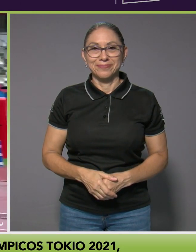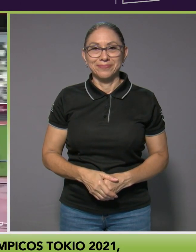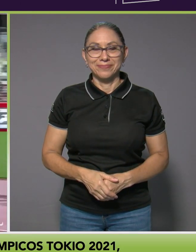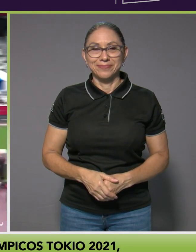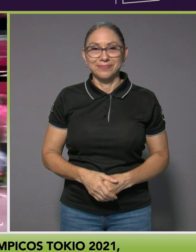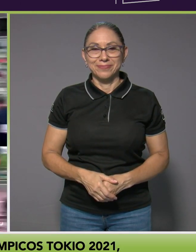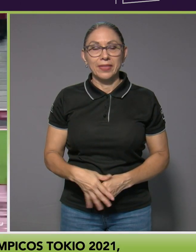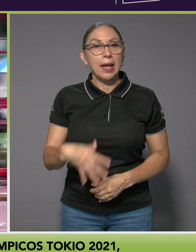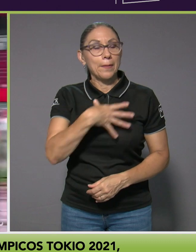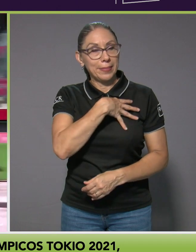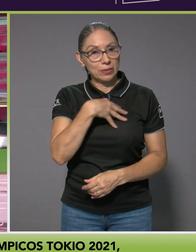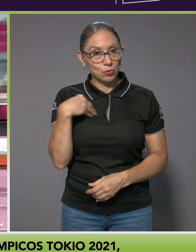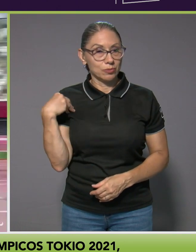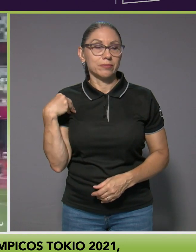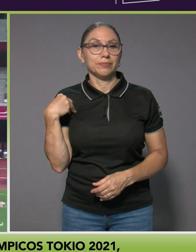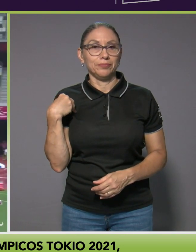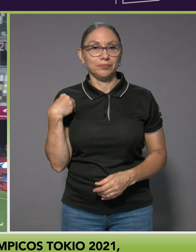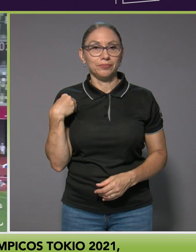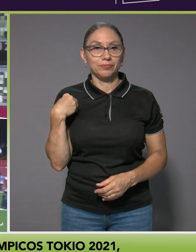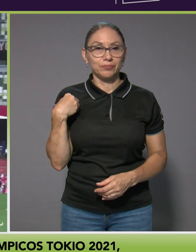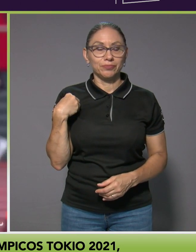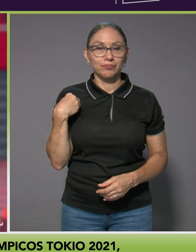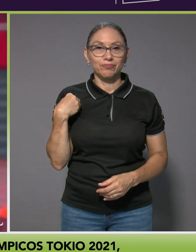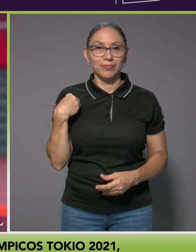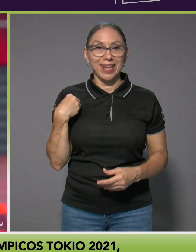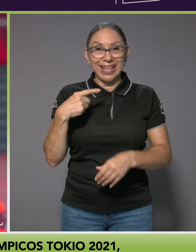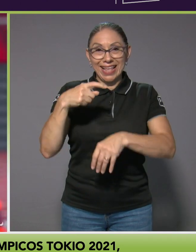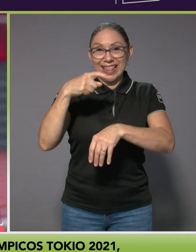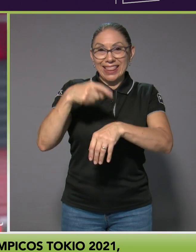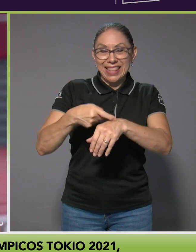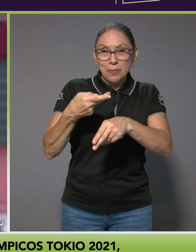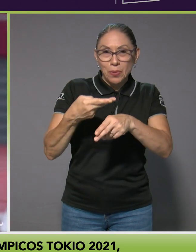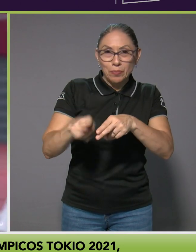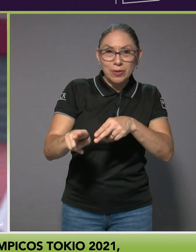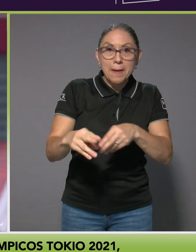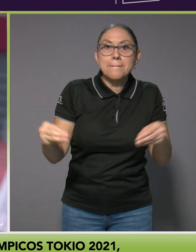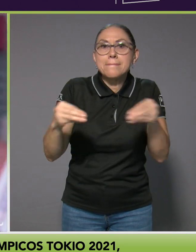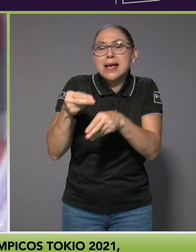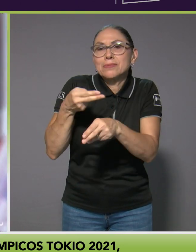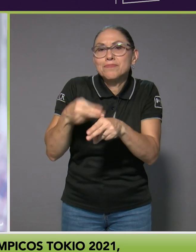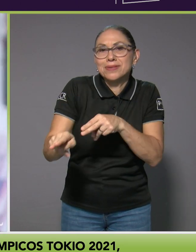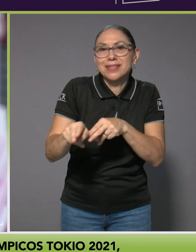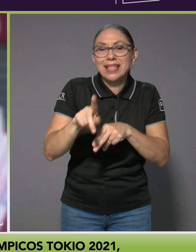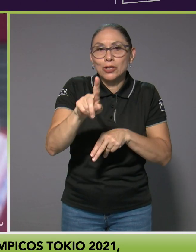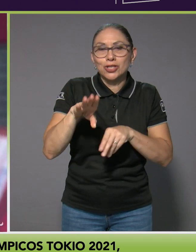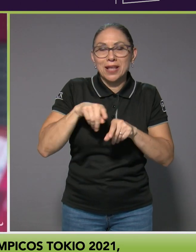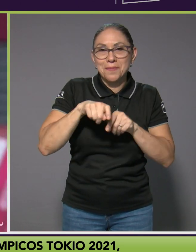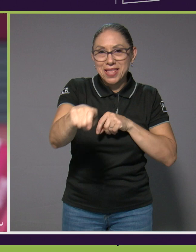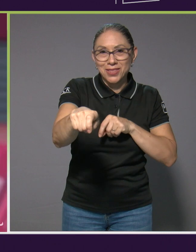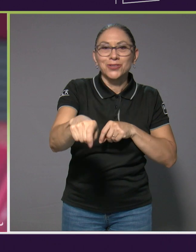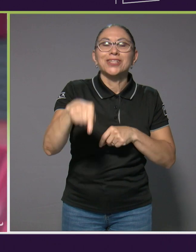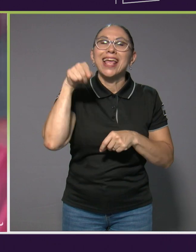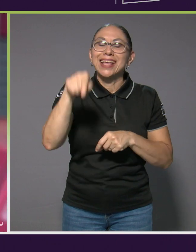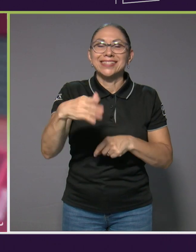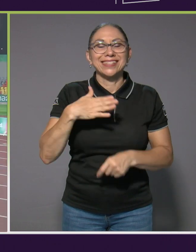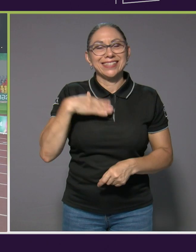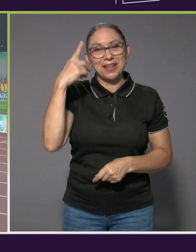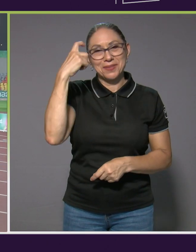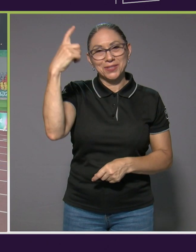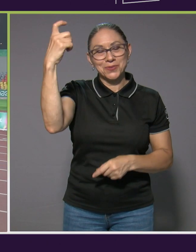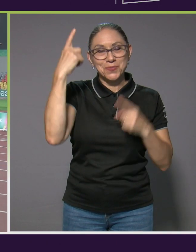Me gustaría romper el récord de los 100 metros, ese sería mi sueño.